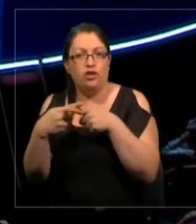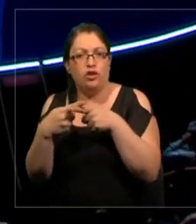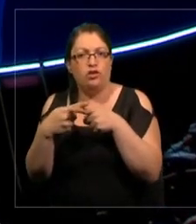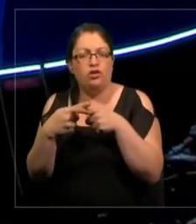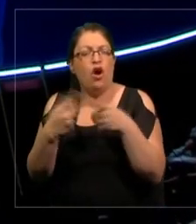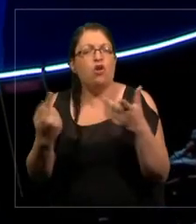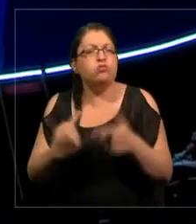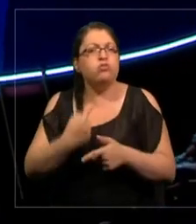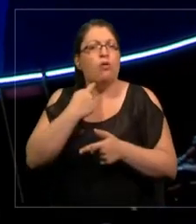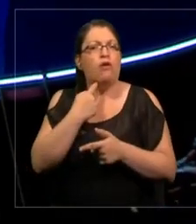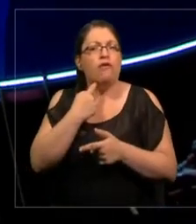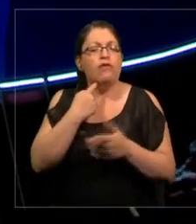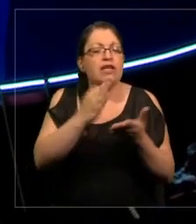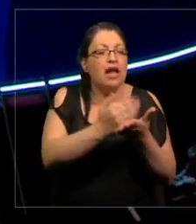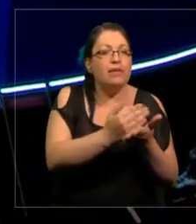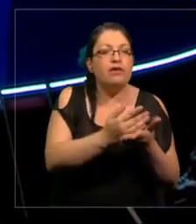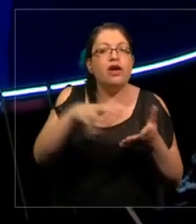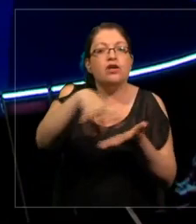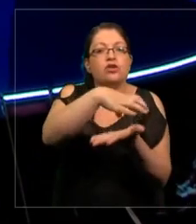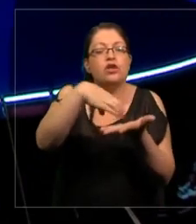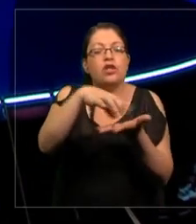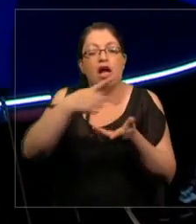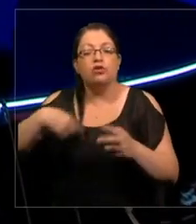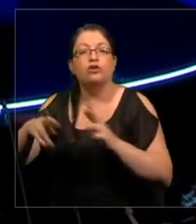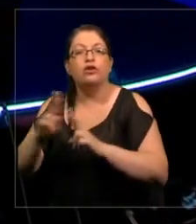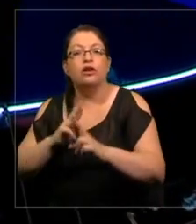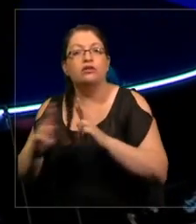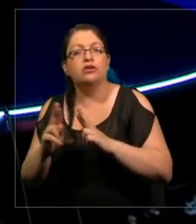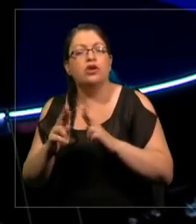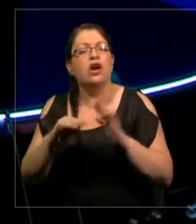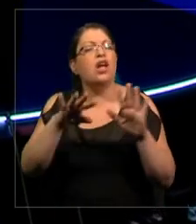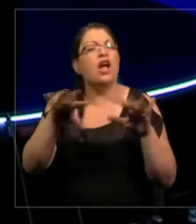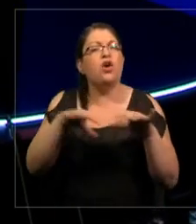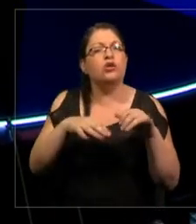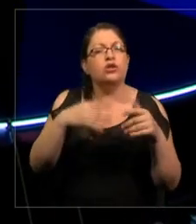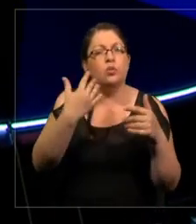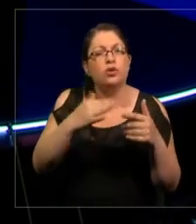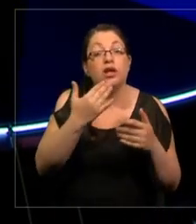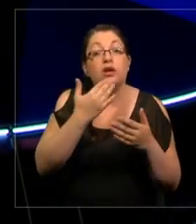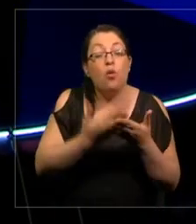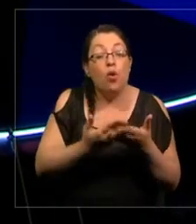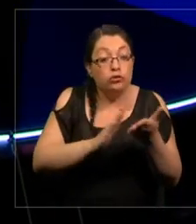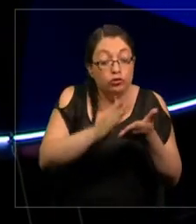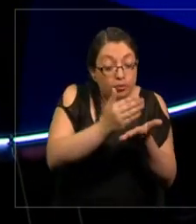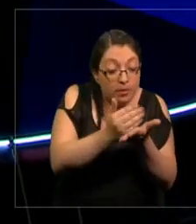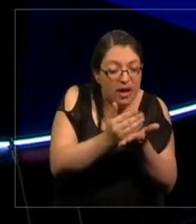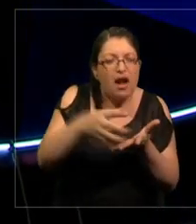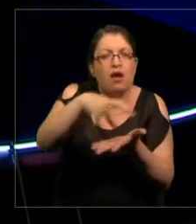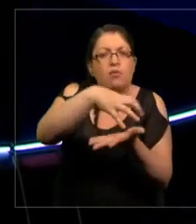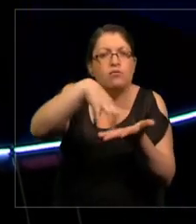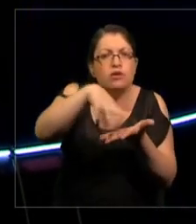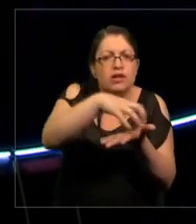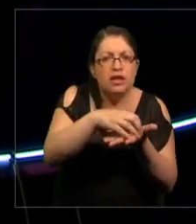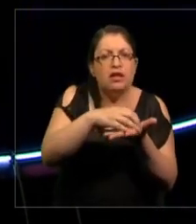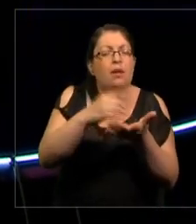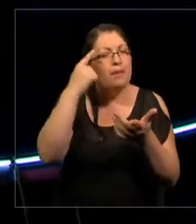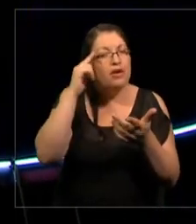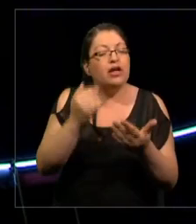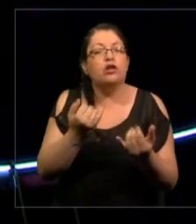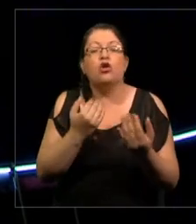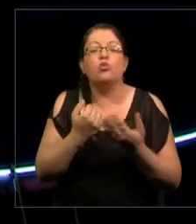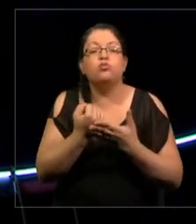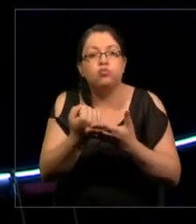planificación urbana en nuestras relaciones? ¿Qué parámetros son esenciales de considerar al momento de diseñar ciudades nuevas y amigables?